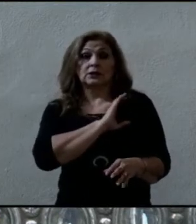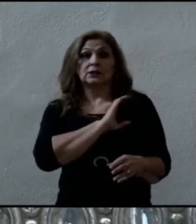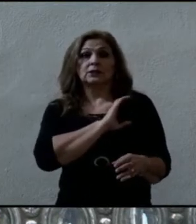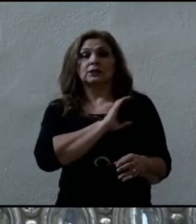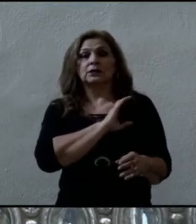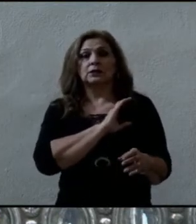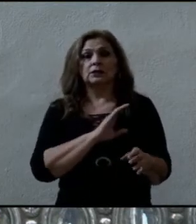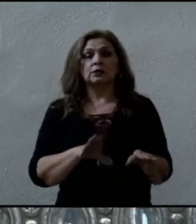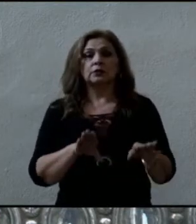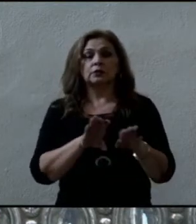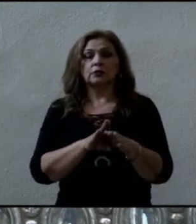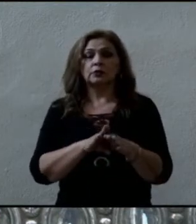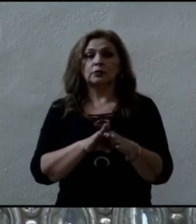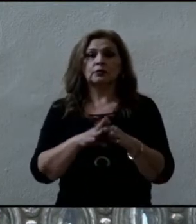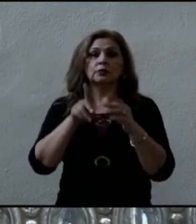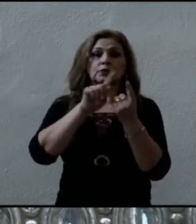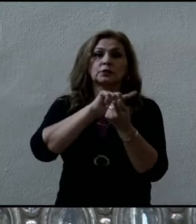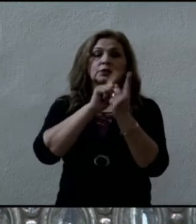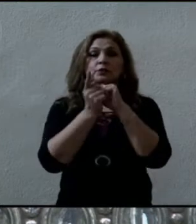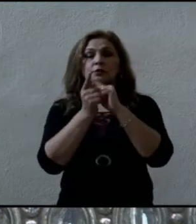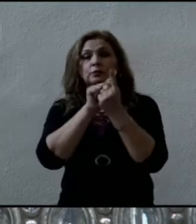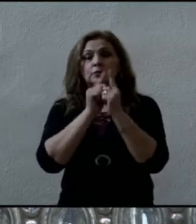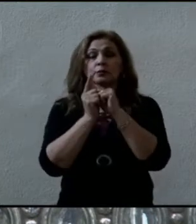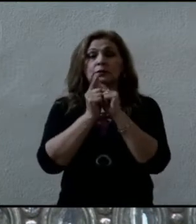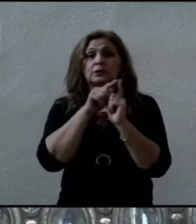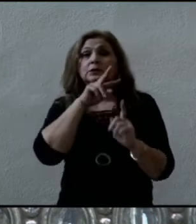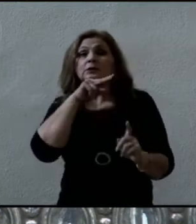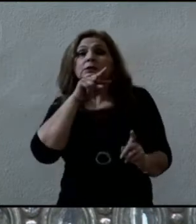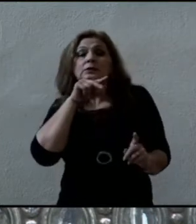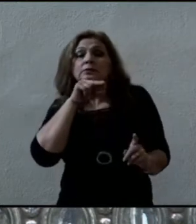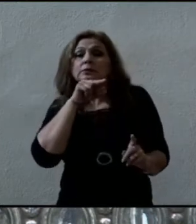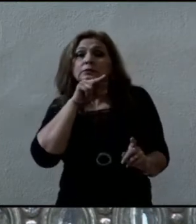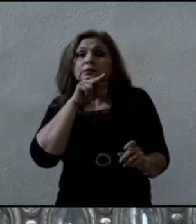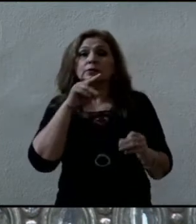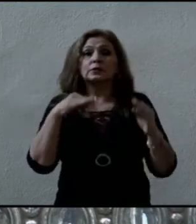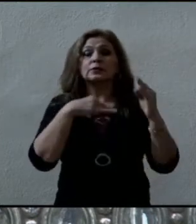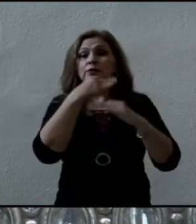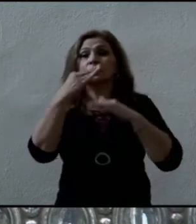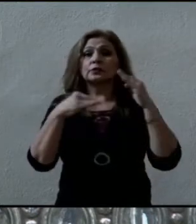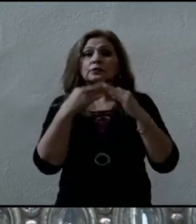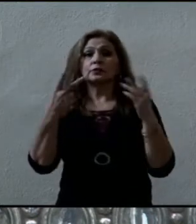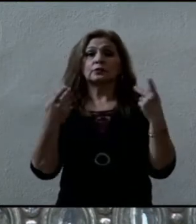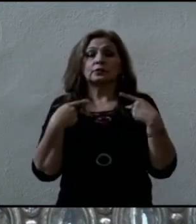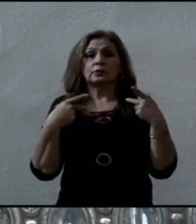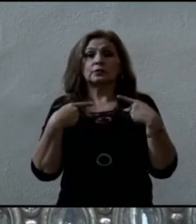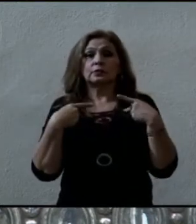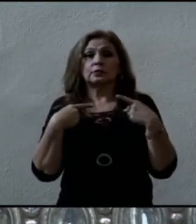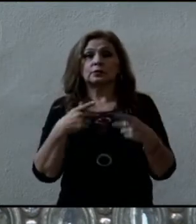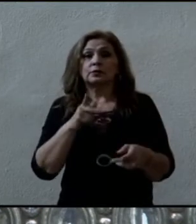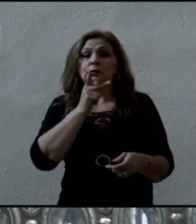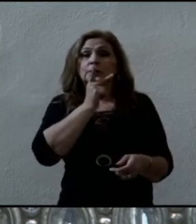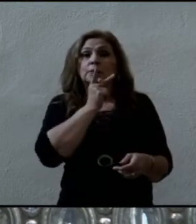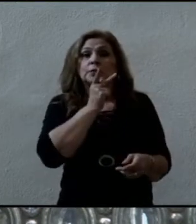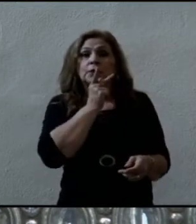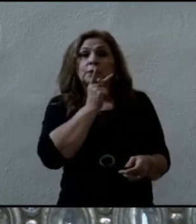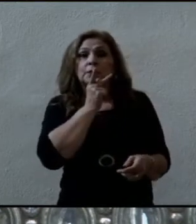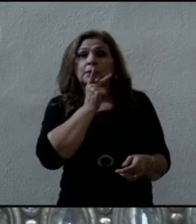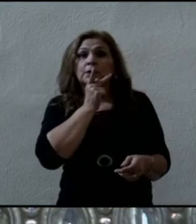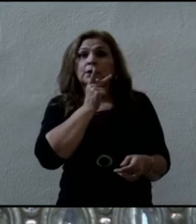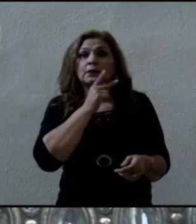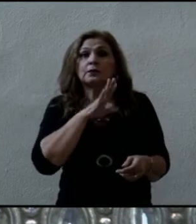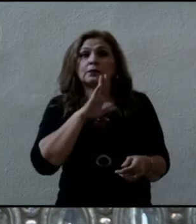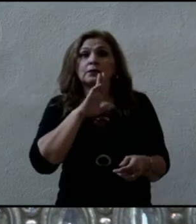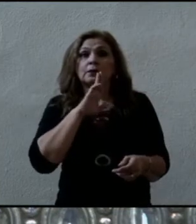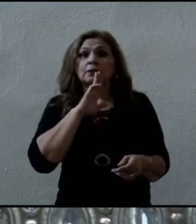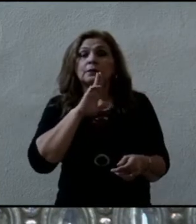el dolor y la preocupación de los demás. Un papá que se preocupa por sus hijos